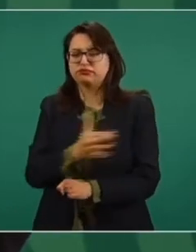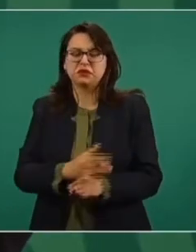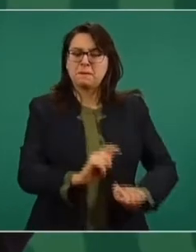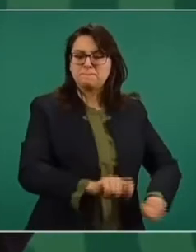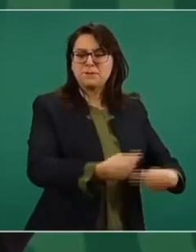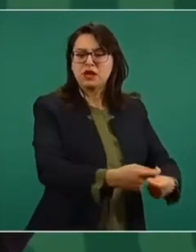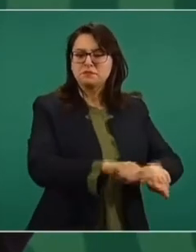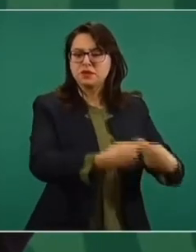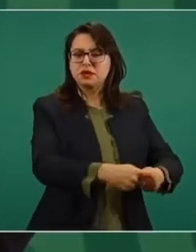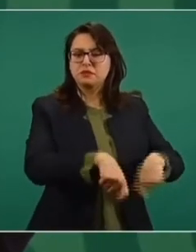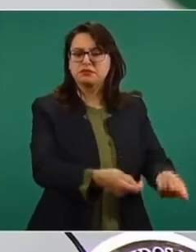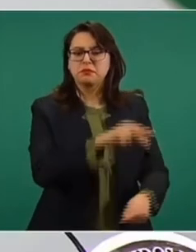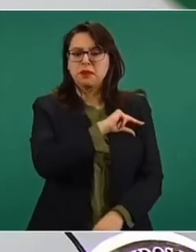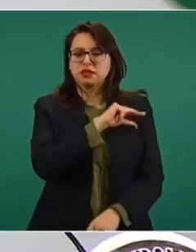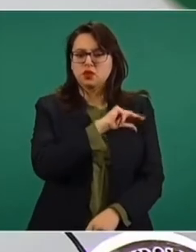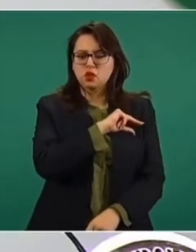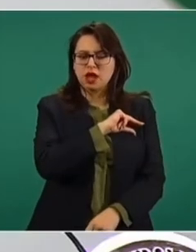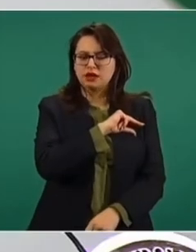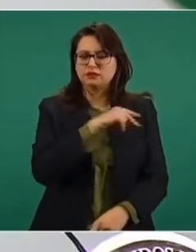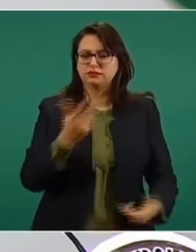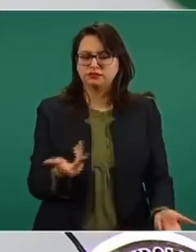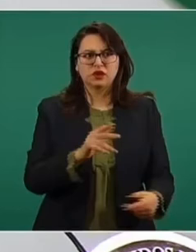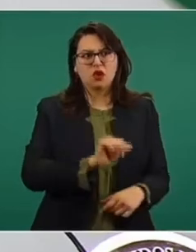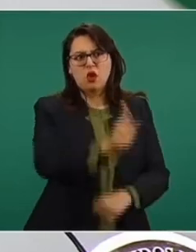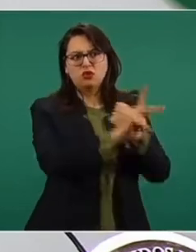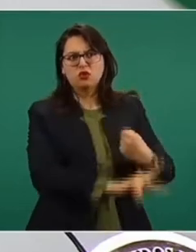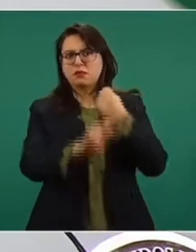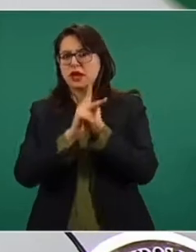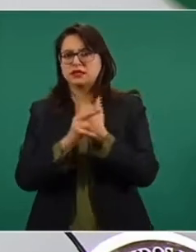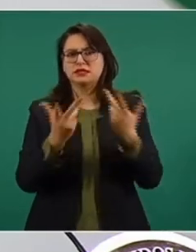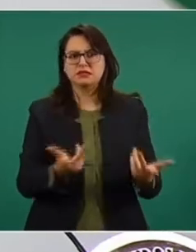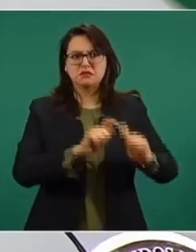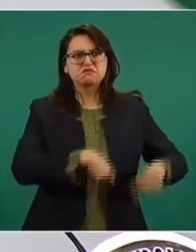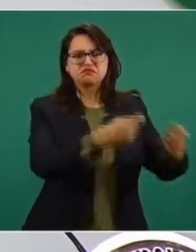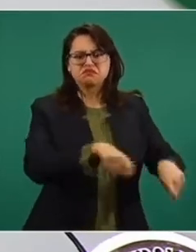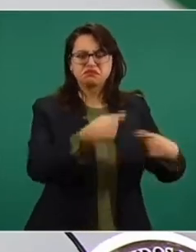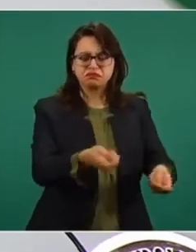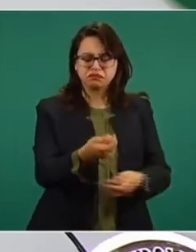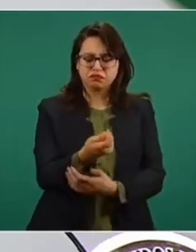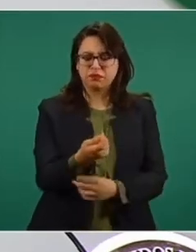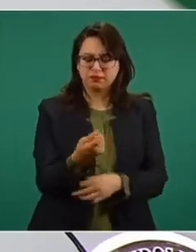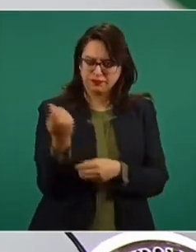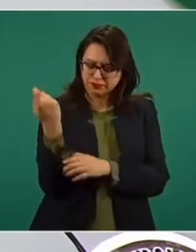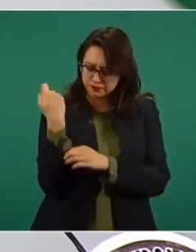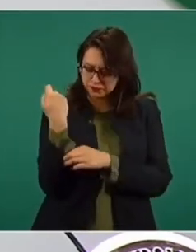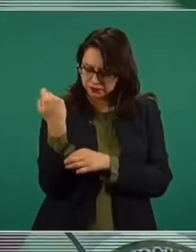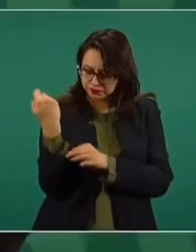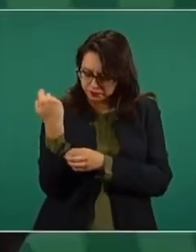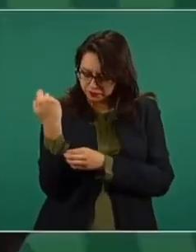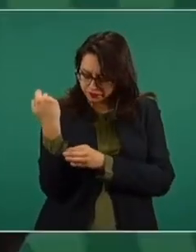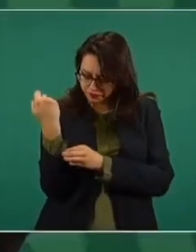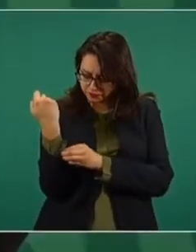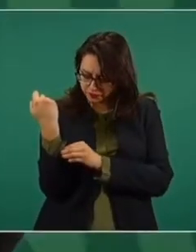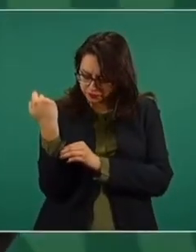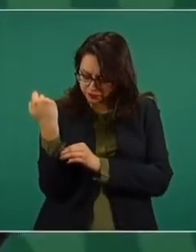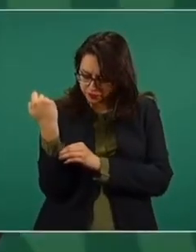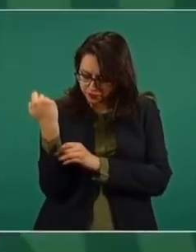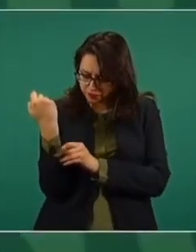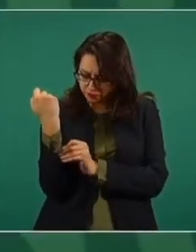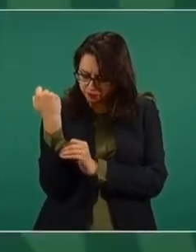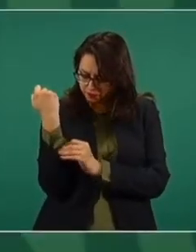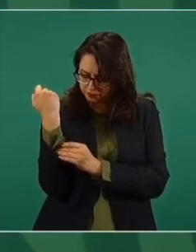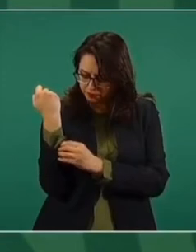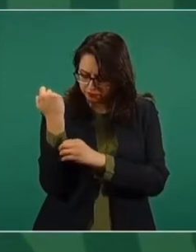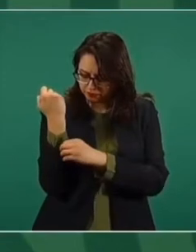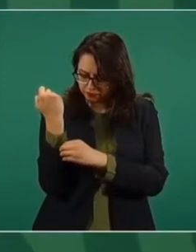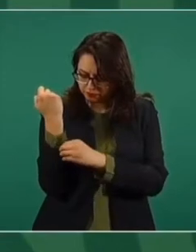a las empresas particulares, sobre todo a las empresas extranjeras que producen energía eléctrica y se abandonó